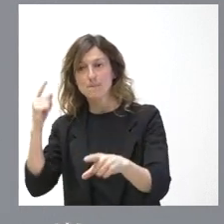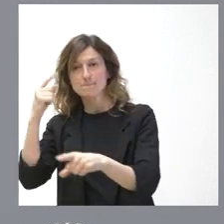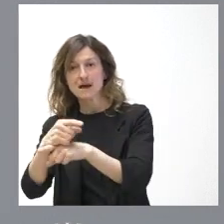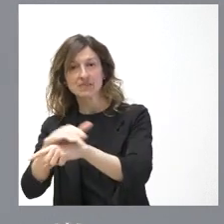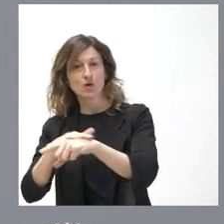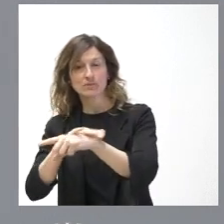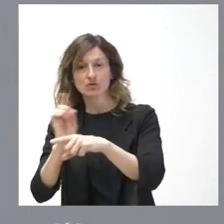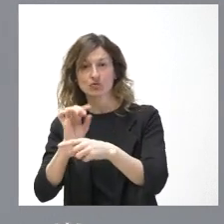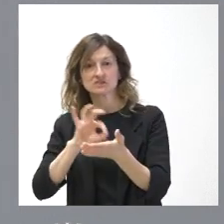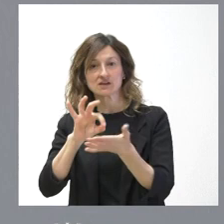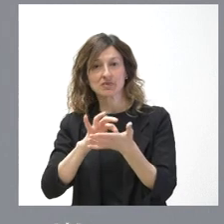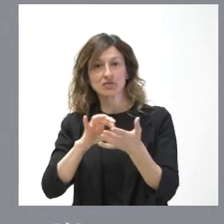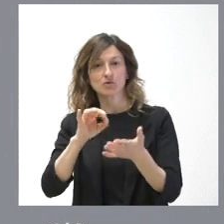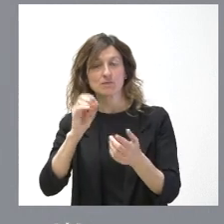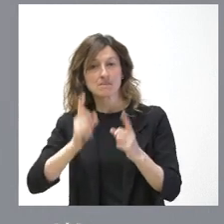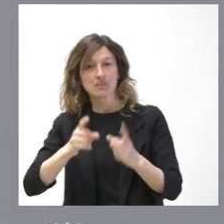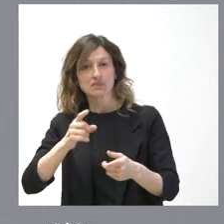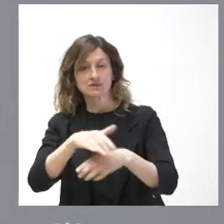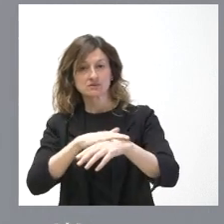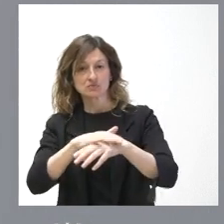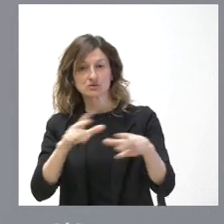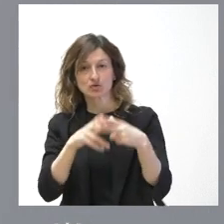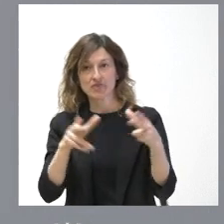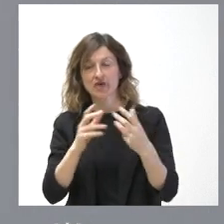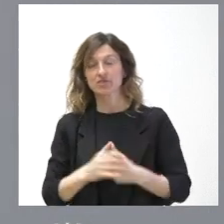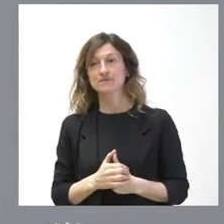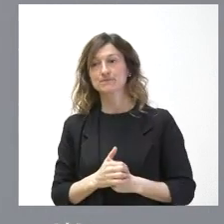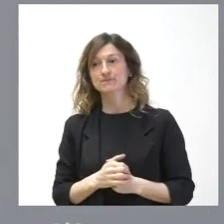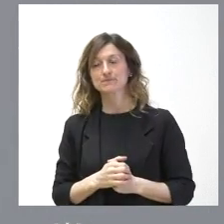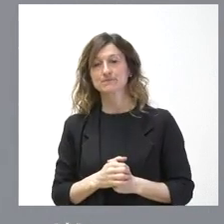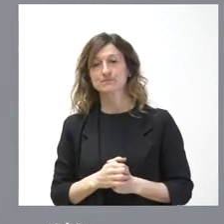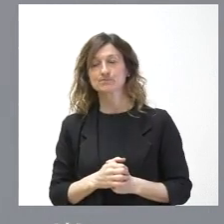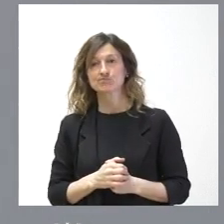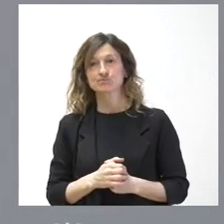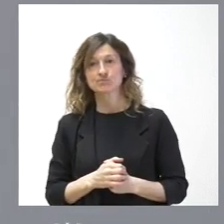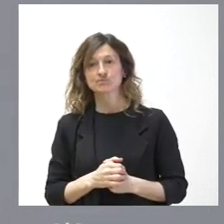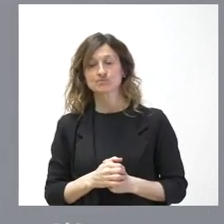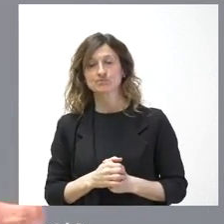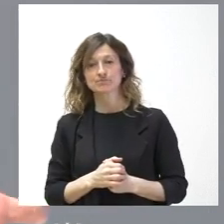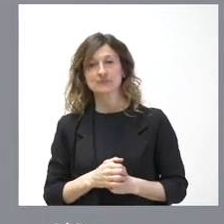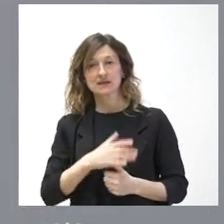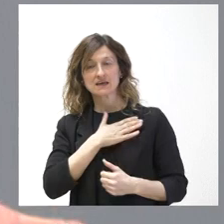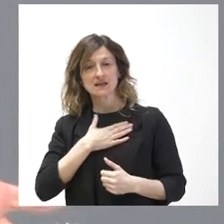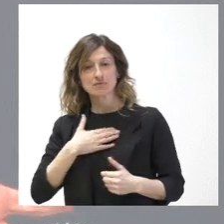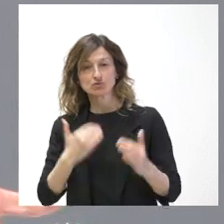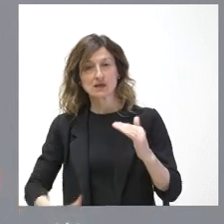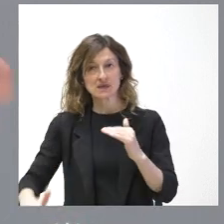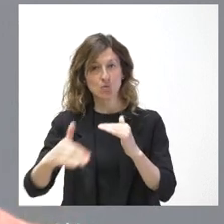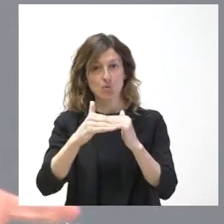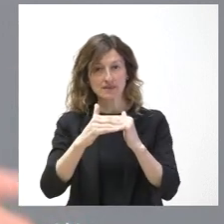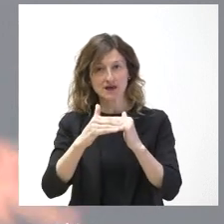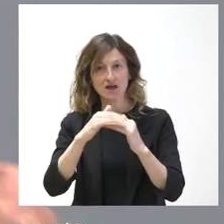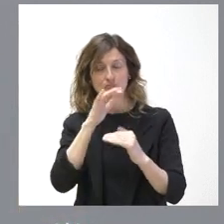Y lo segundo es que nosotros creemos y desde aquí lo defendemos no solamente en la igualdad, que nos ha tocado